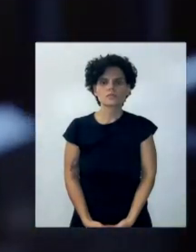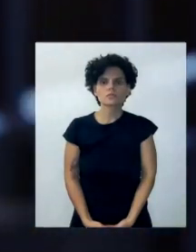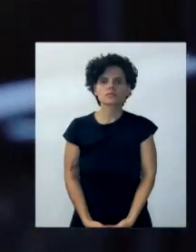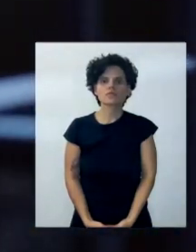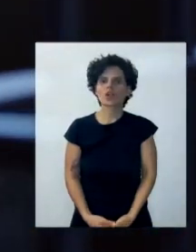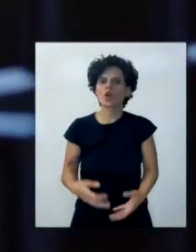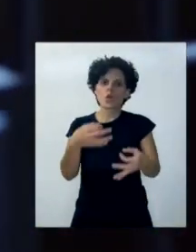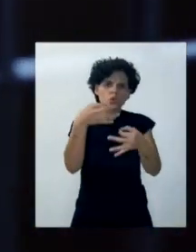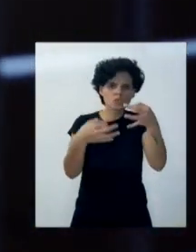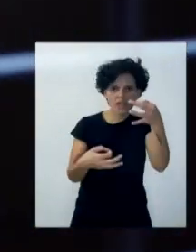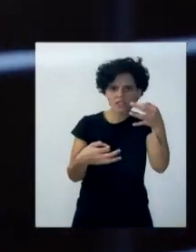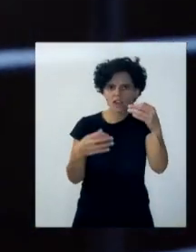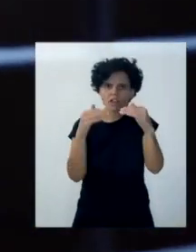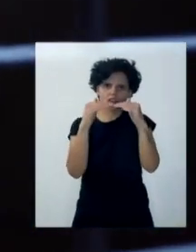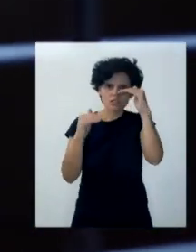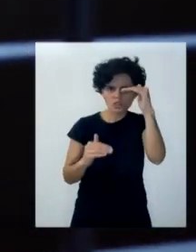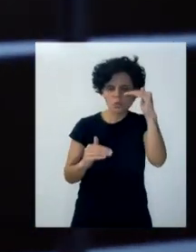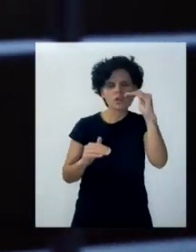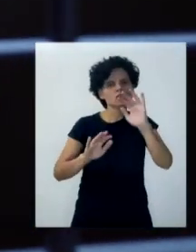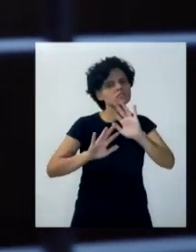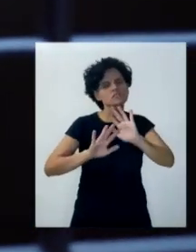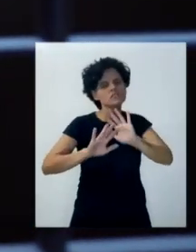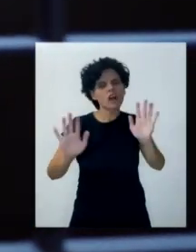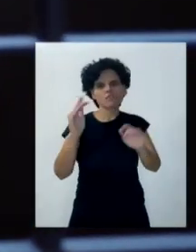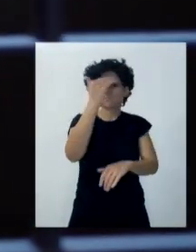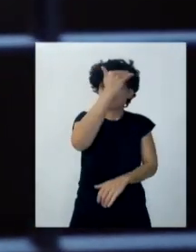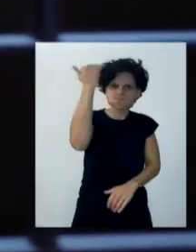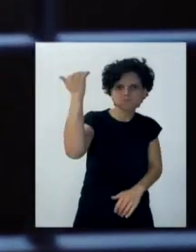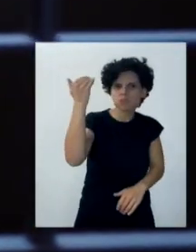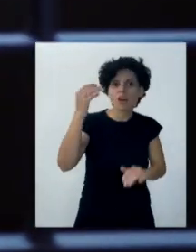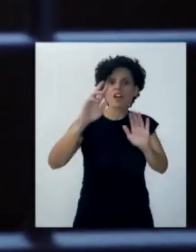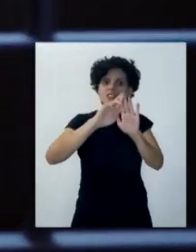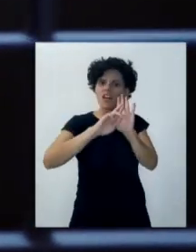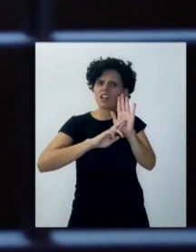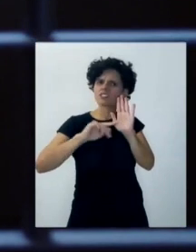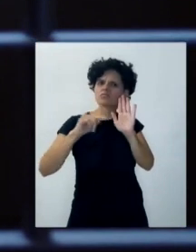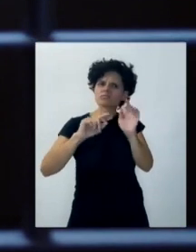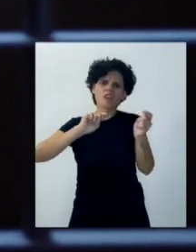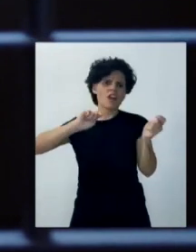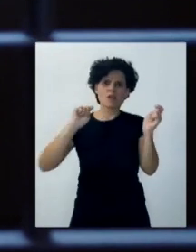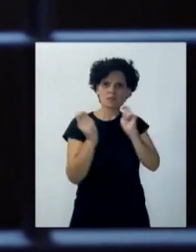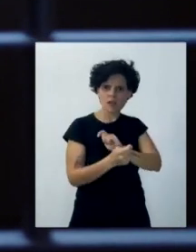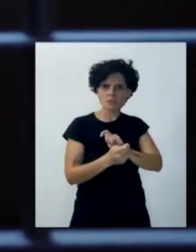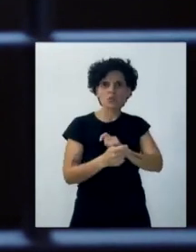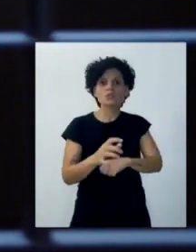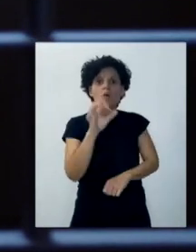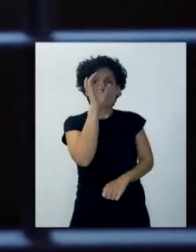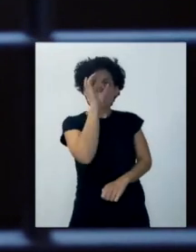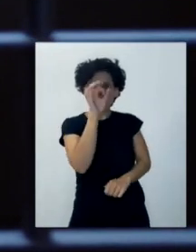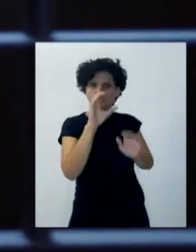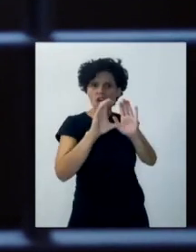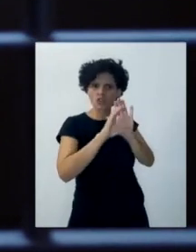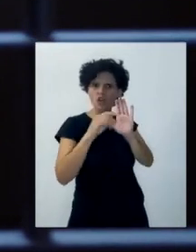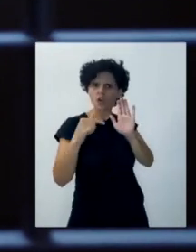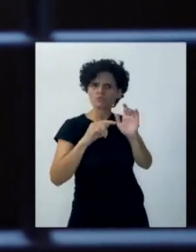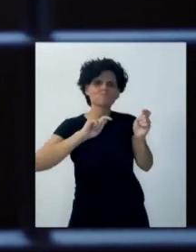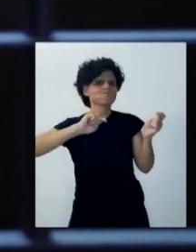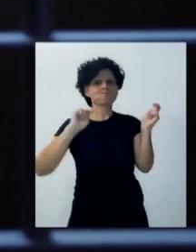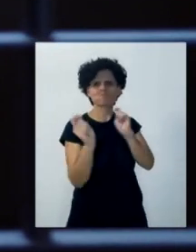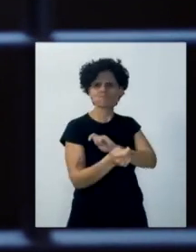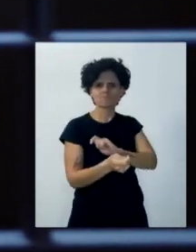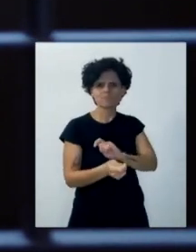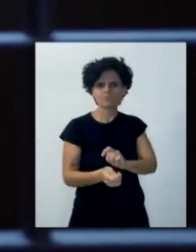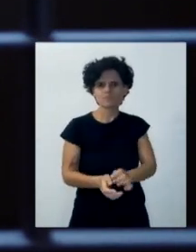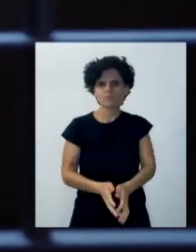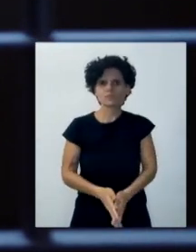Ya nos cansamos de tanta injusticia y desigualdad. Cambiemos las reglas del juego. Cambiemos la constitución de